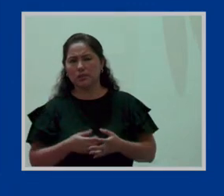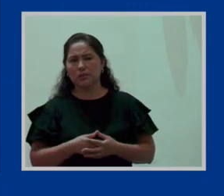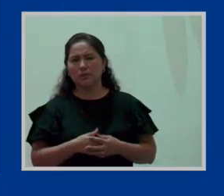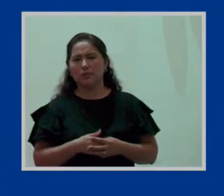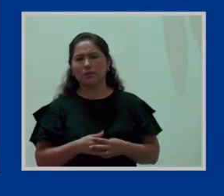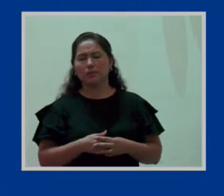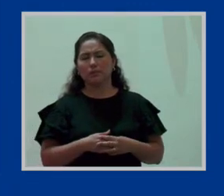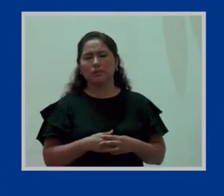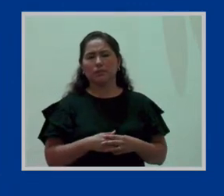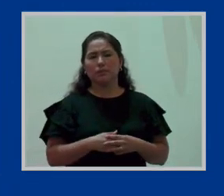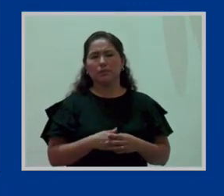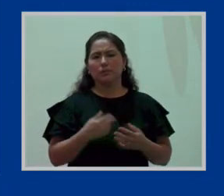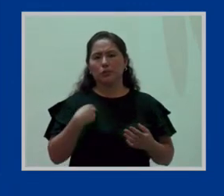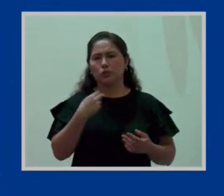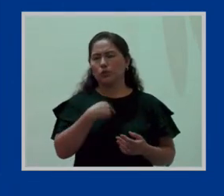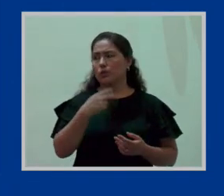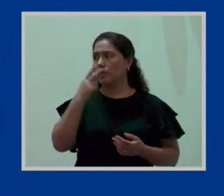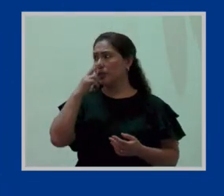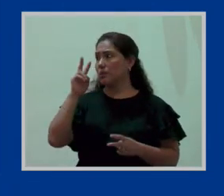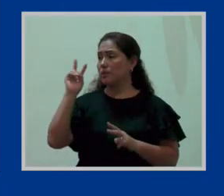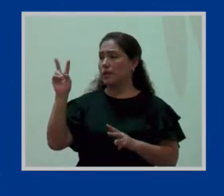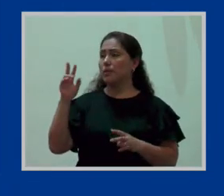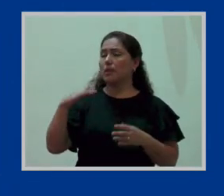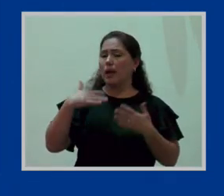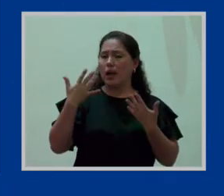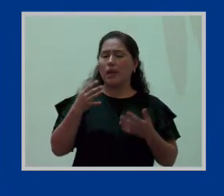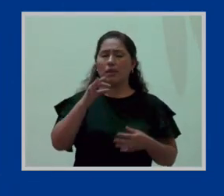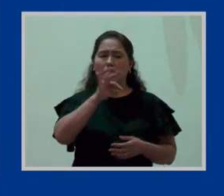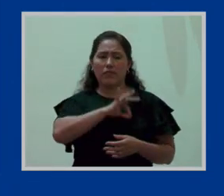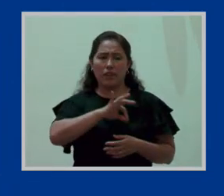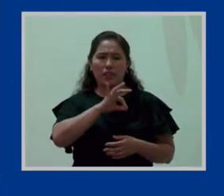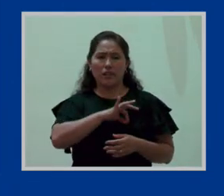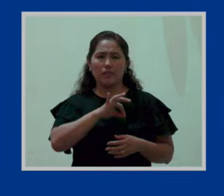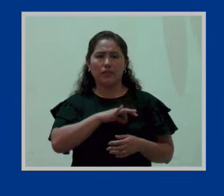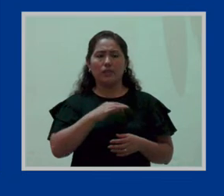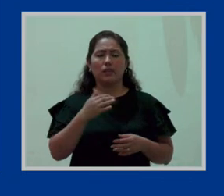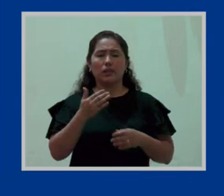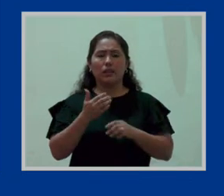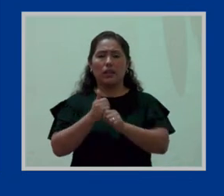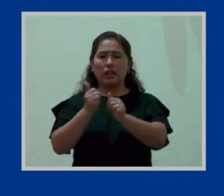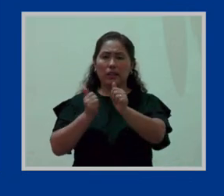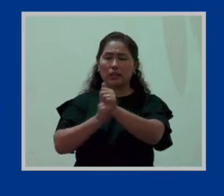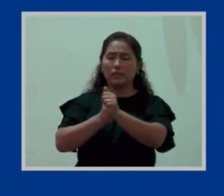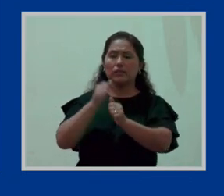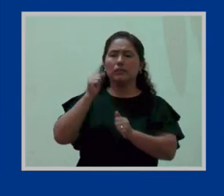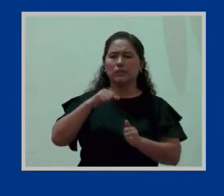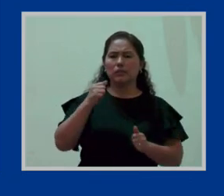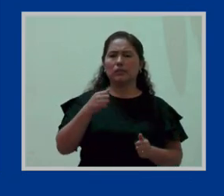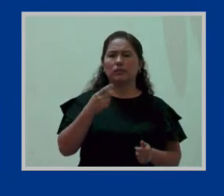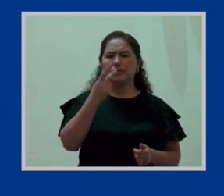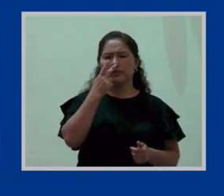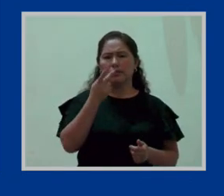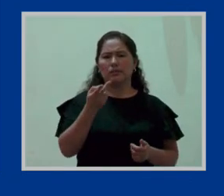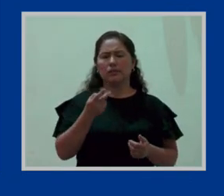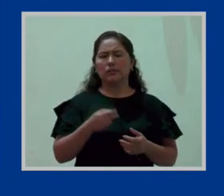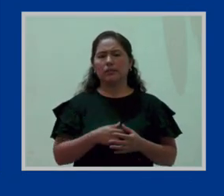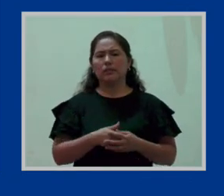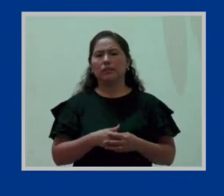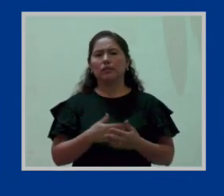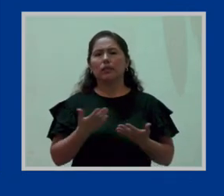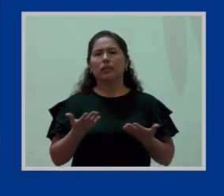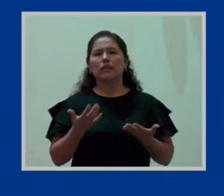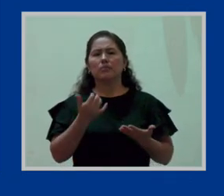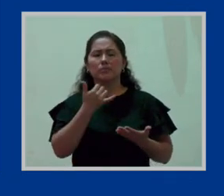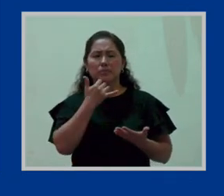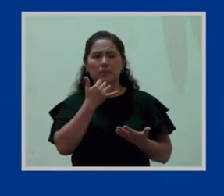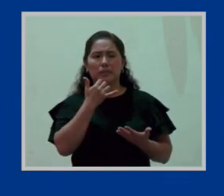Entonces, vemos que hay beneficiarios detrás de ese servicio. Oiga, pero ese es un patado vacío. Lo que pasa